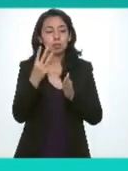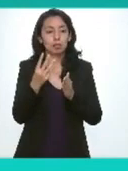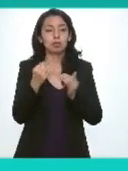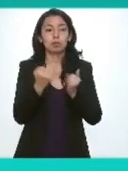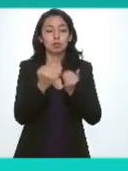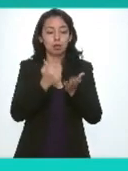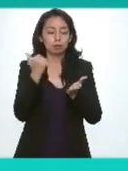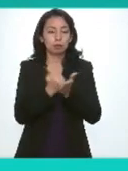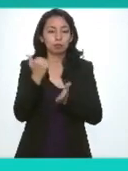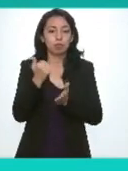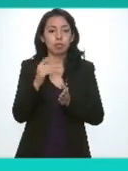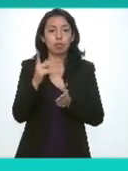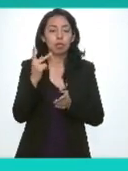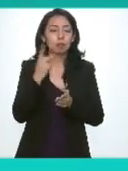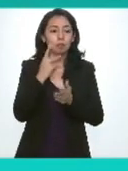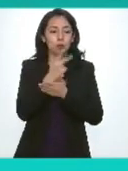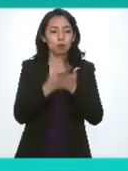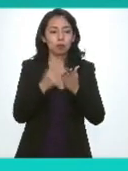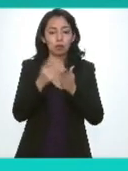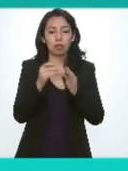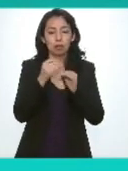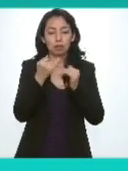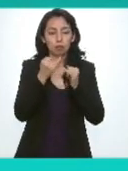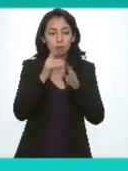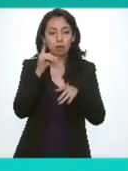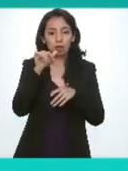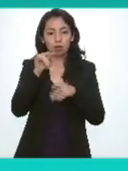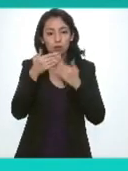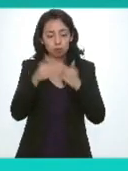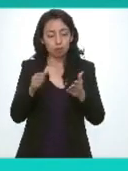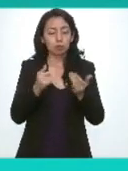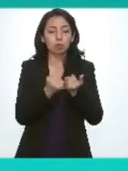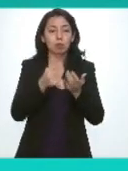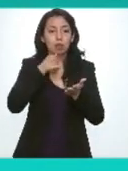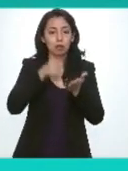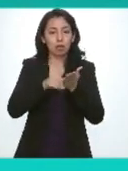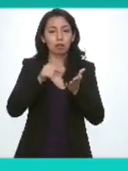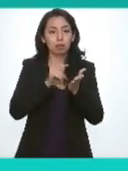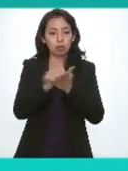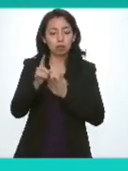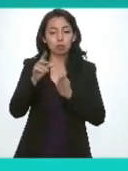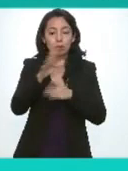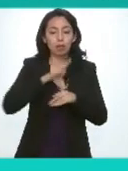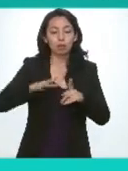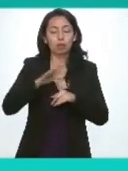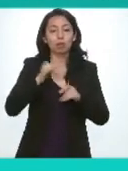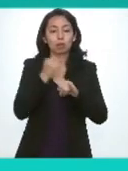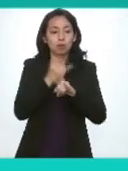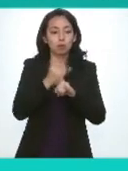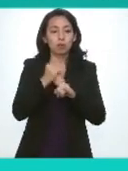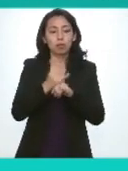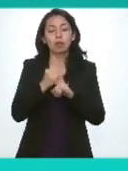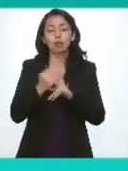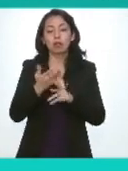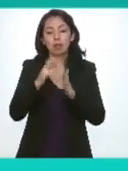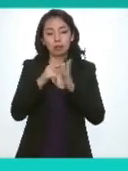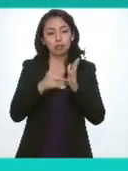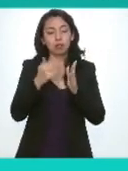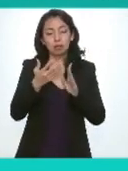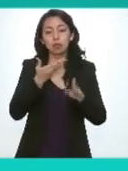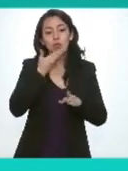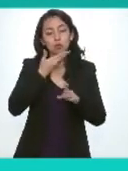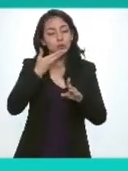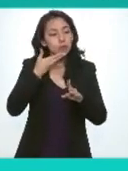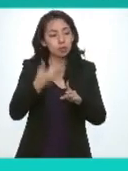la aprobación de la política nacional en datos abiertos la aprobación de la carta de derechos de las personas en el entorno digital código buenas prácticas y la